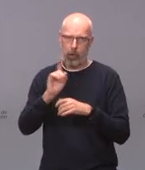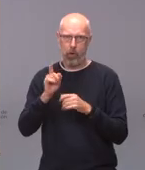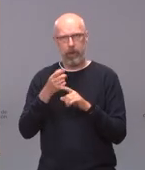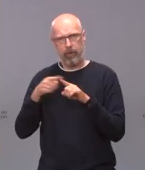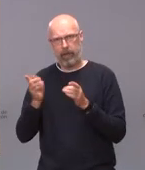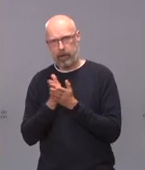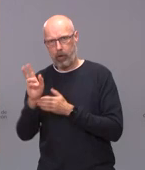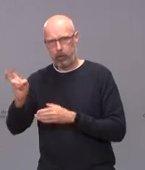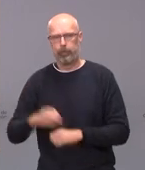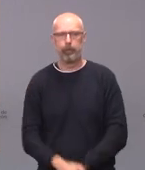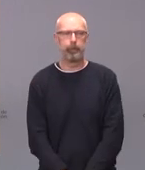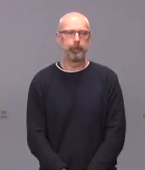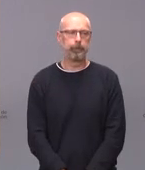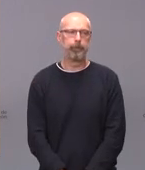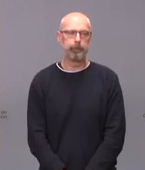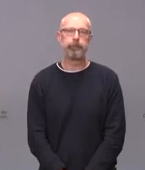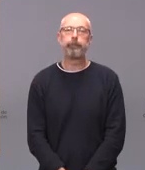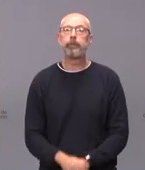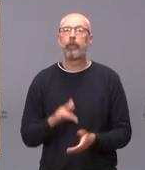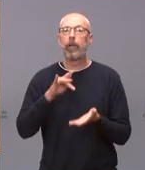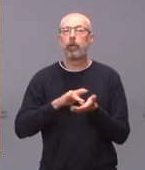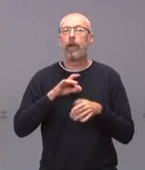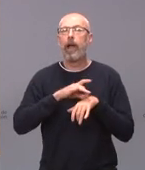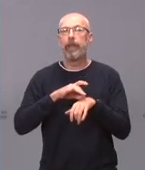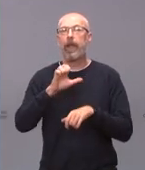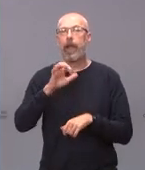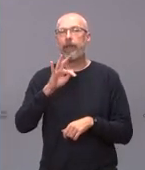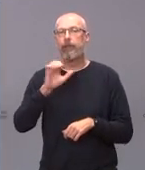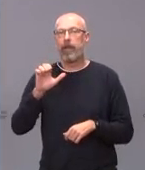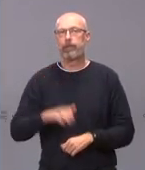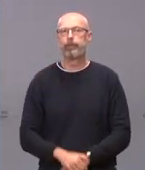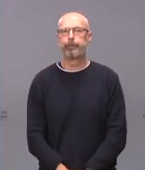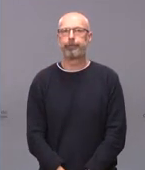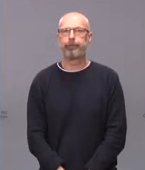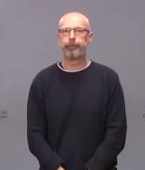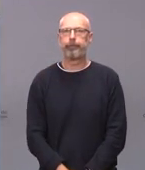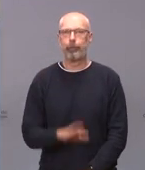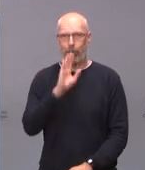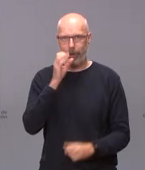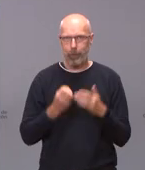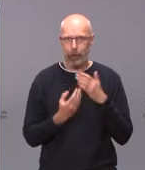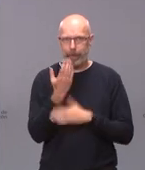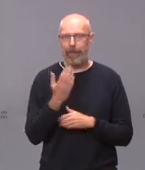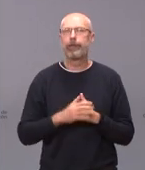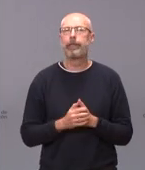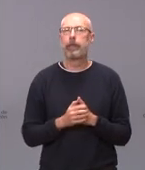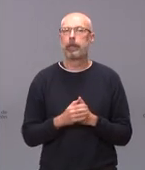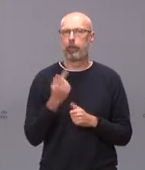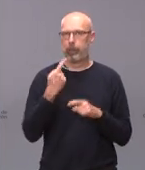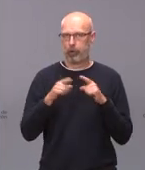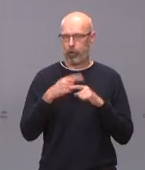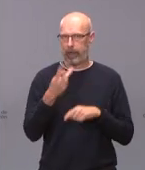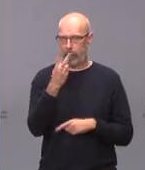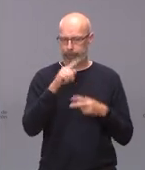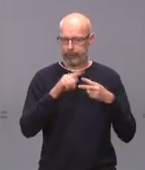Es el turno de la agencia F y de Óscar Rodríguez. Buenos días, Óscar. Hola, buenos días. Un par de cuestiones.